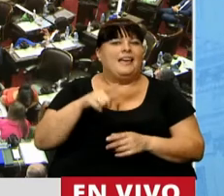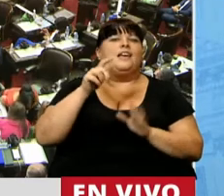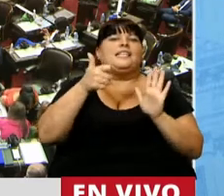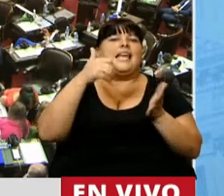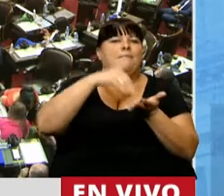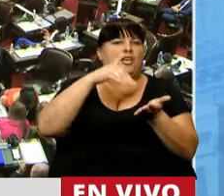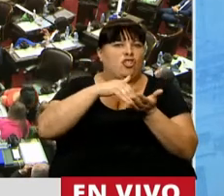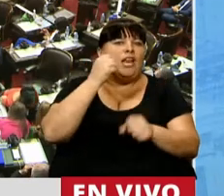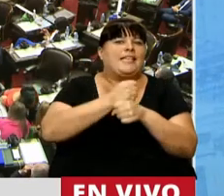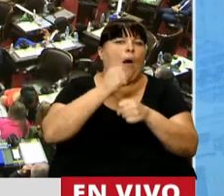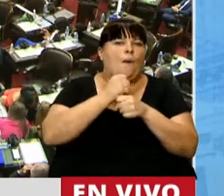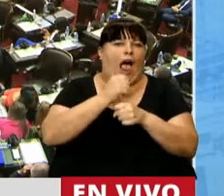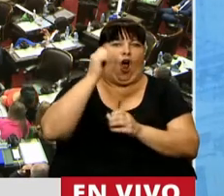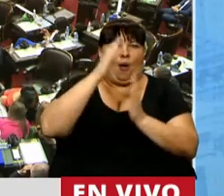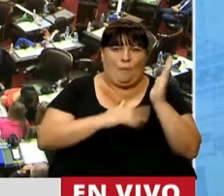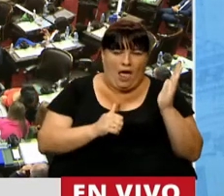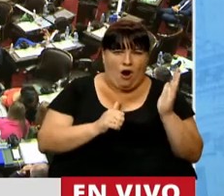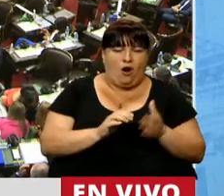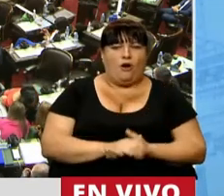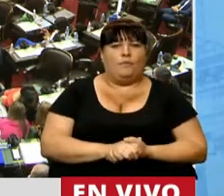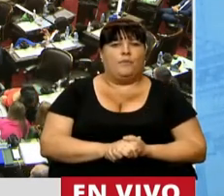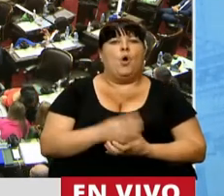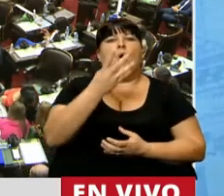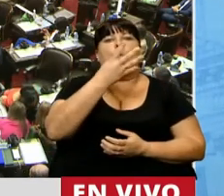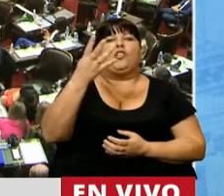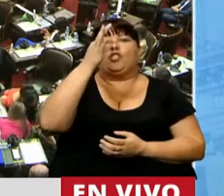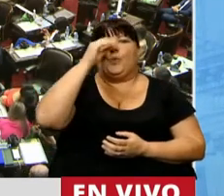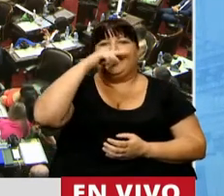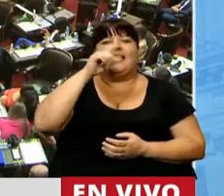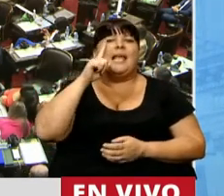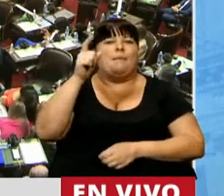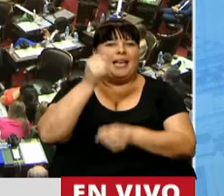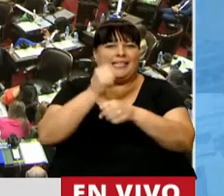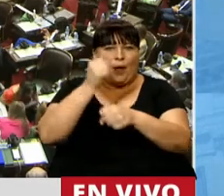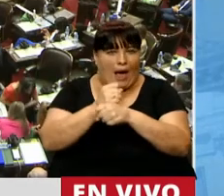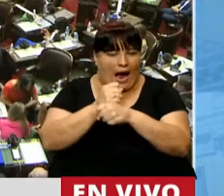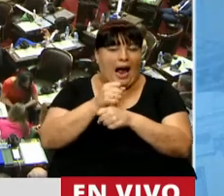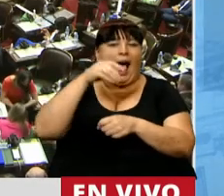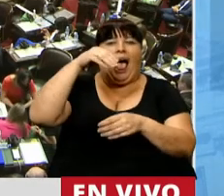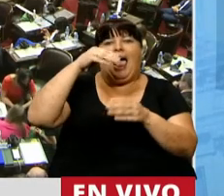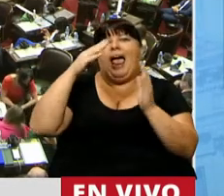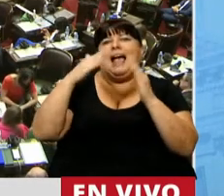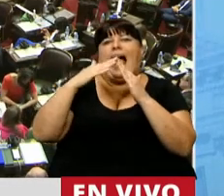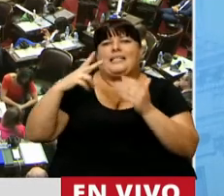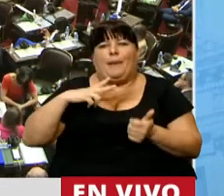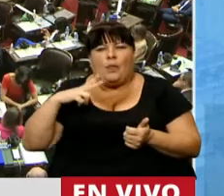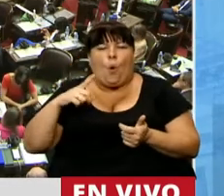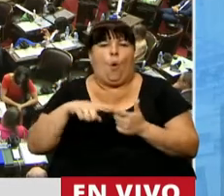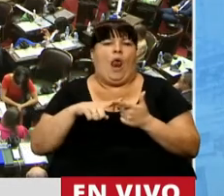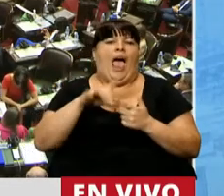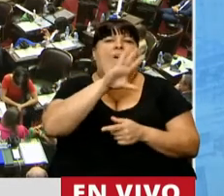son 6 millones que trabajan en relación de dependencia, 427.000 trabajadores y trabajadoras de casas particulares,